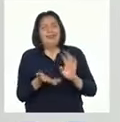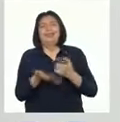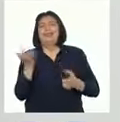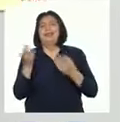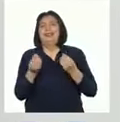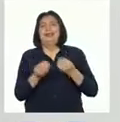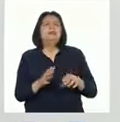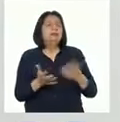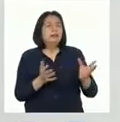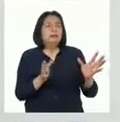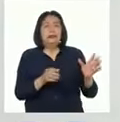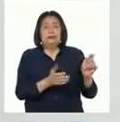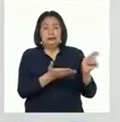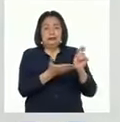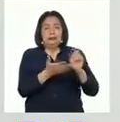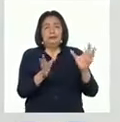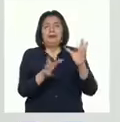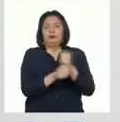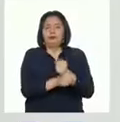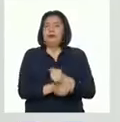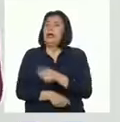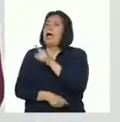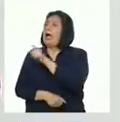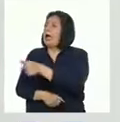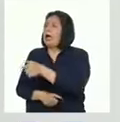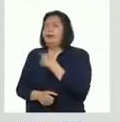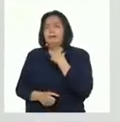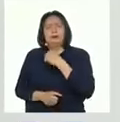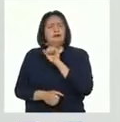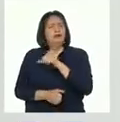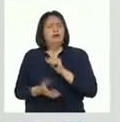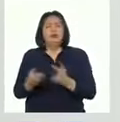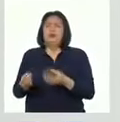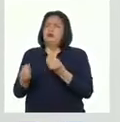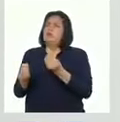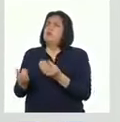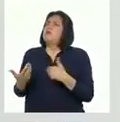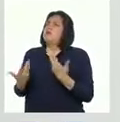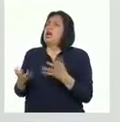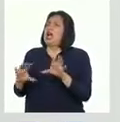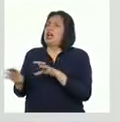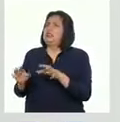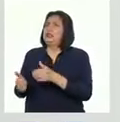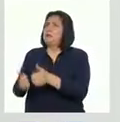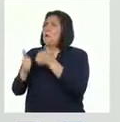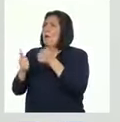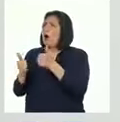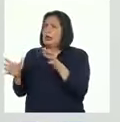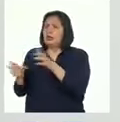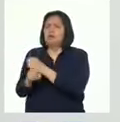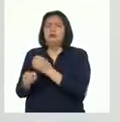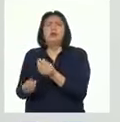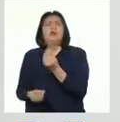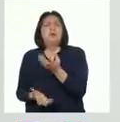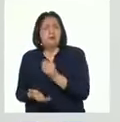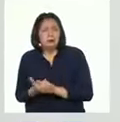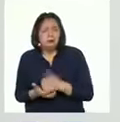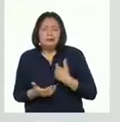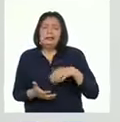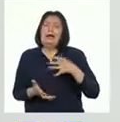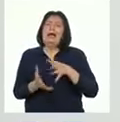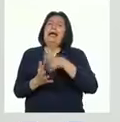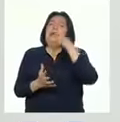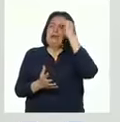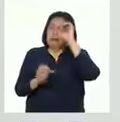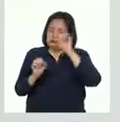escribir resúmenes. ¡Me encanta! Pero ¿cómo podemos elaborar resúmenes con eficiencia? Creo que aprender esto